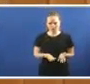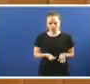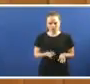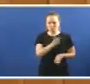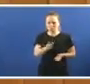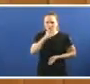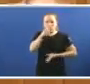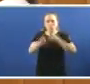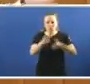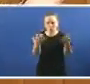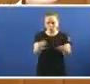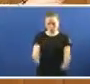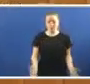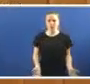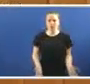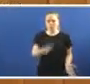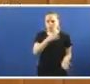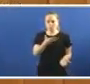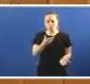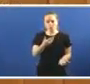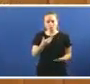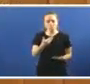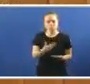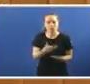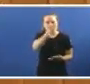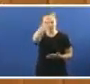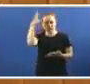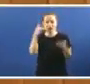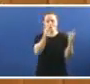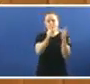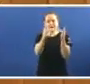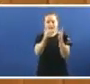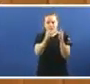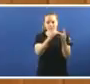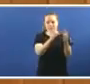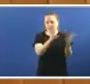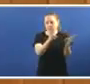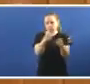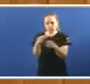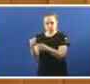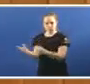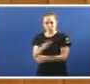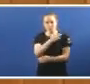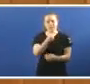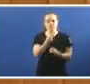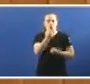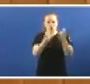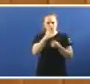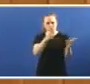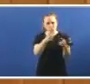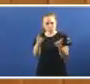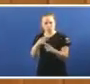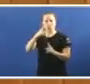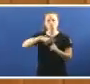a xente? Estamos as portas do verán Peche de camas E peche tamén evidentemente de consultas Tui,